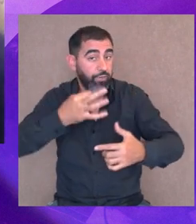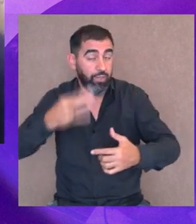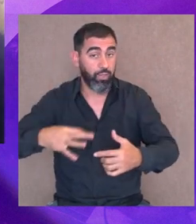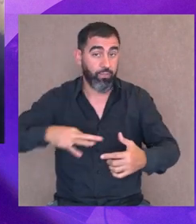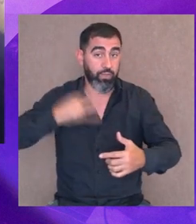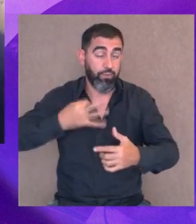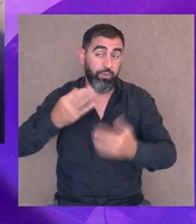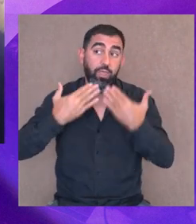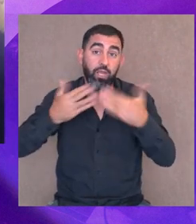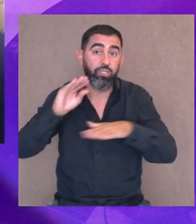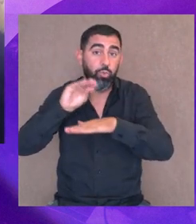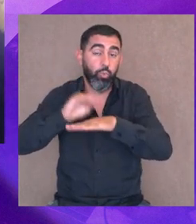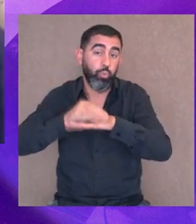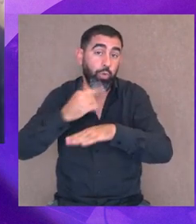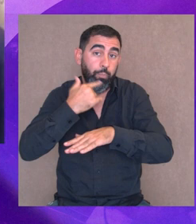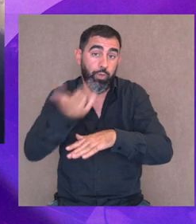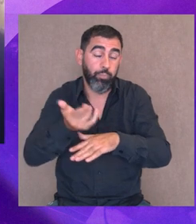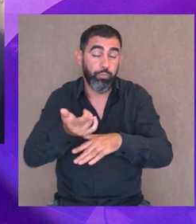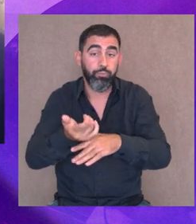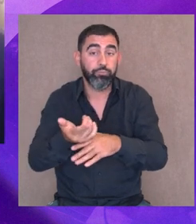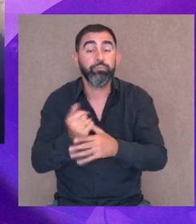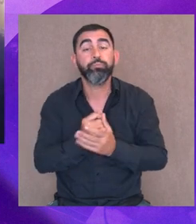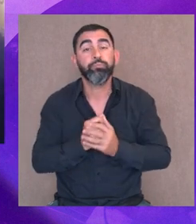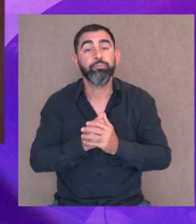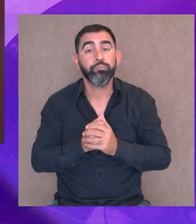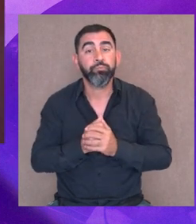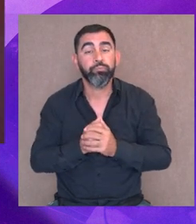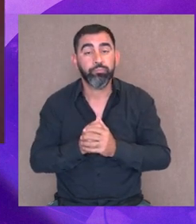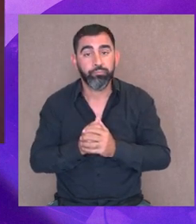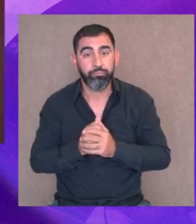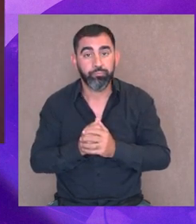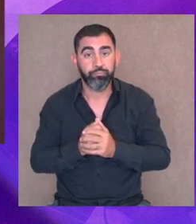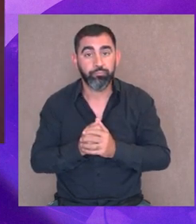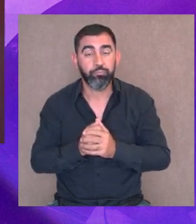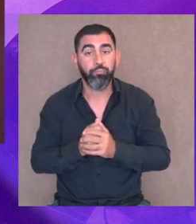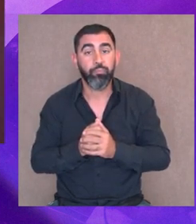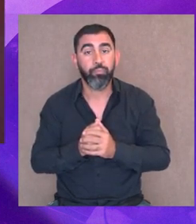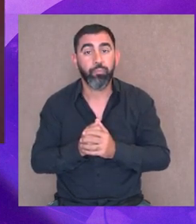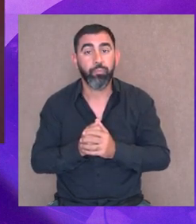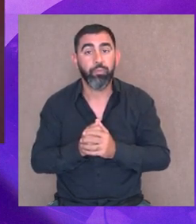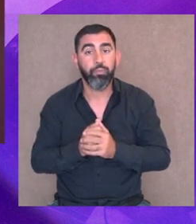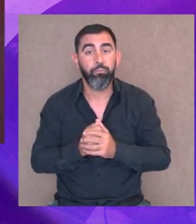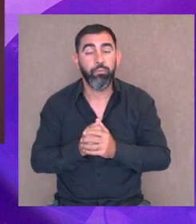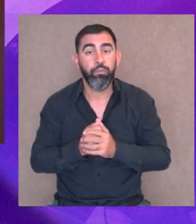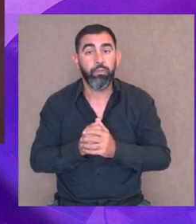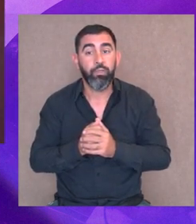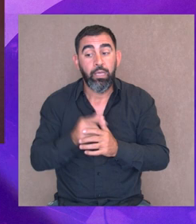más reales de la vida, como en este caso de la obra de Tennessee Williams, que puede ser otra,